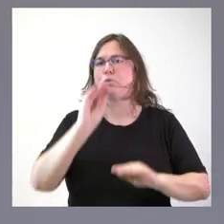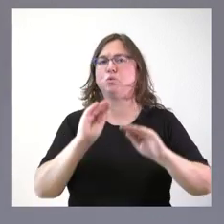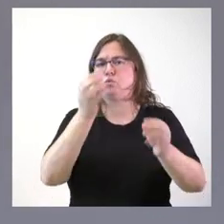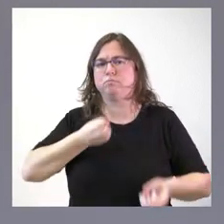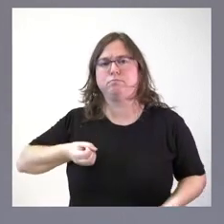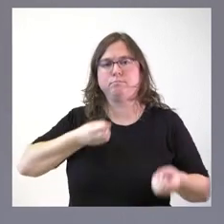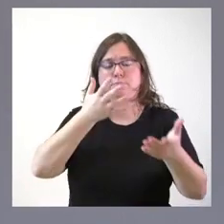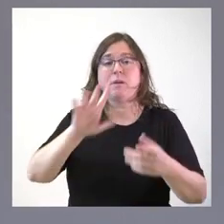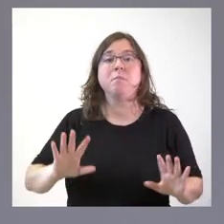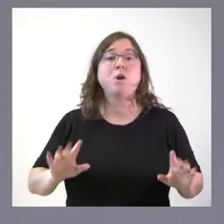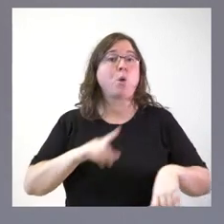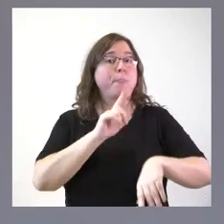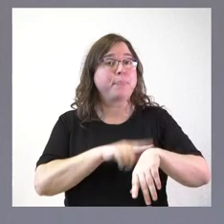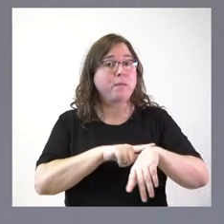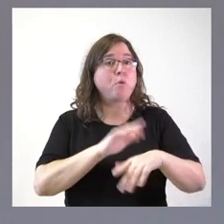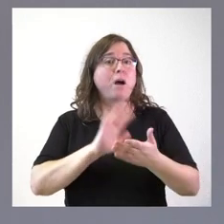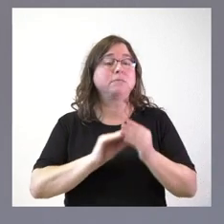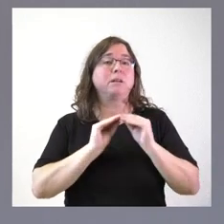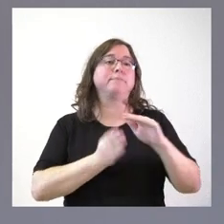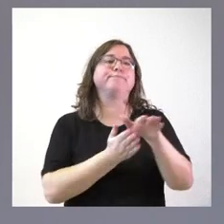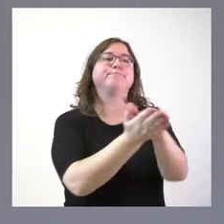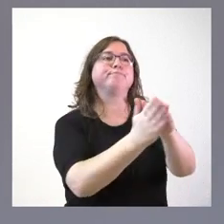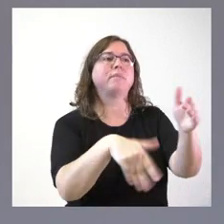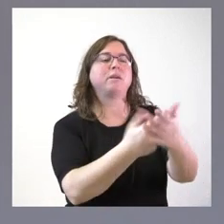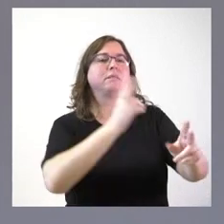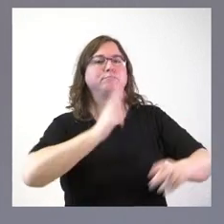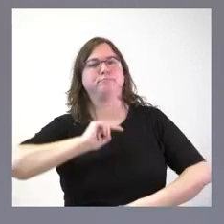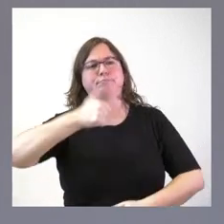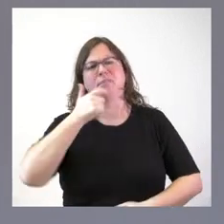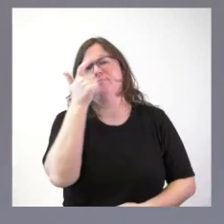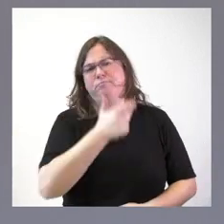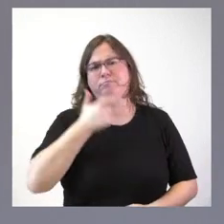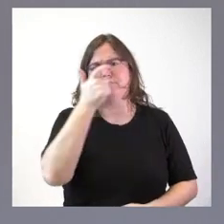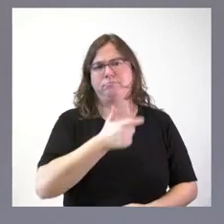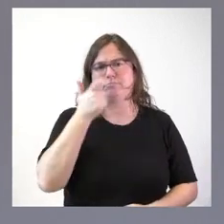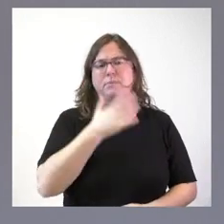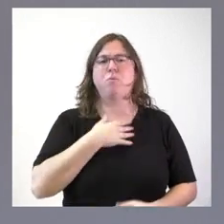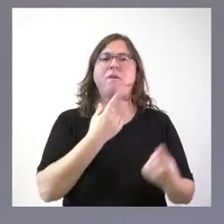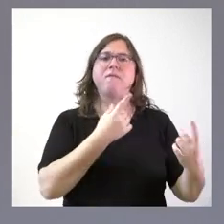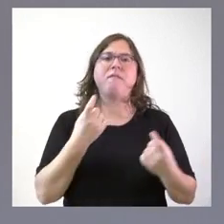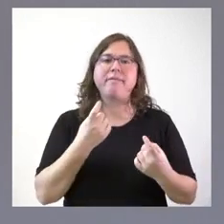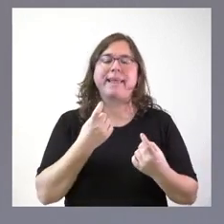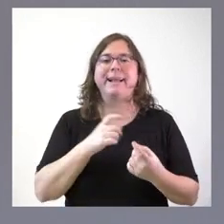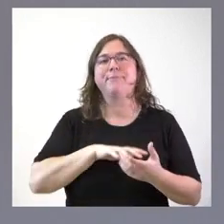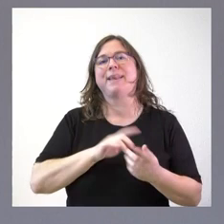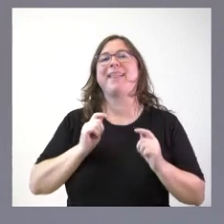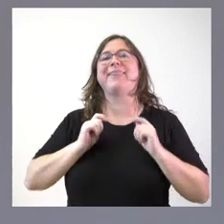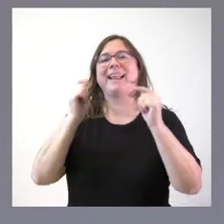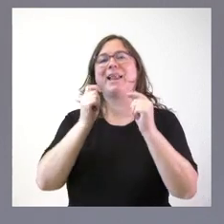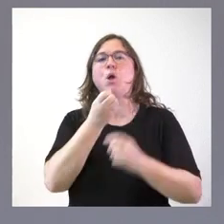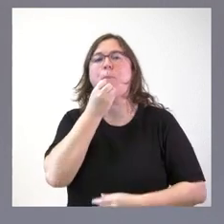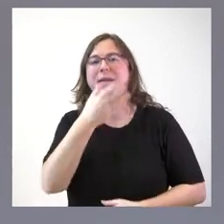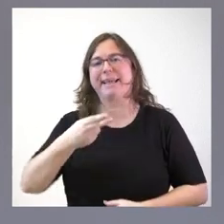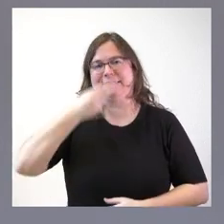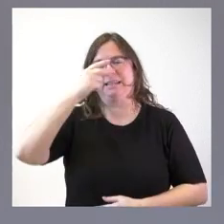Pero más allá del tiempo que se tarda en resolver un expediente de estas características, que siempre es largo porque llevar a cabo una declaración de un bien de interés cultural